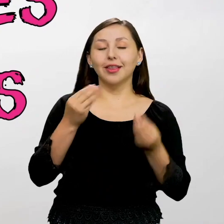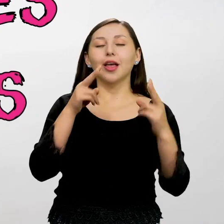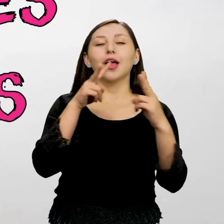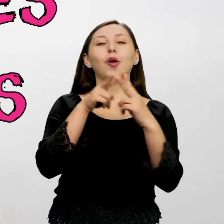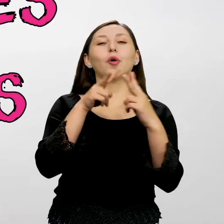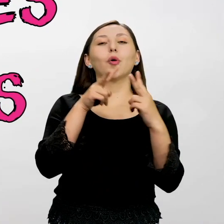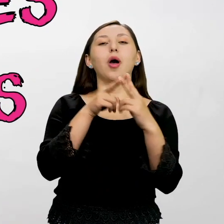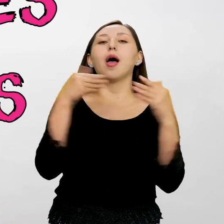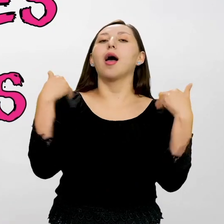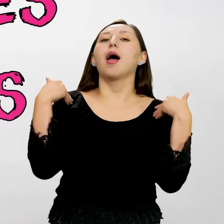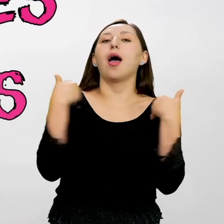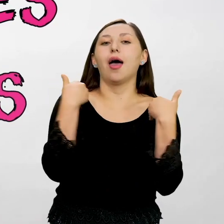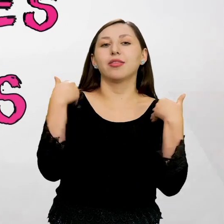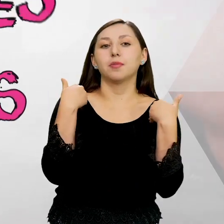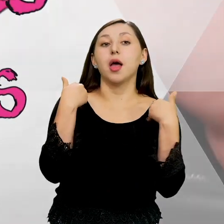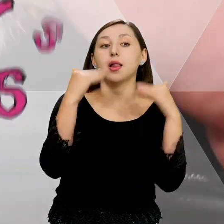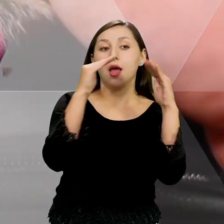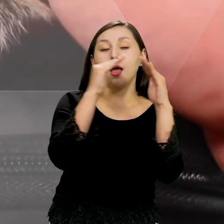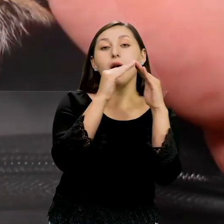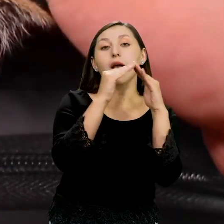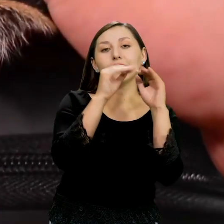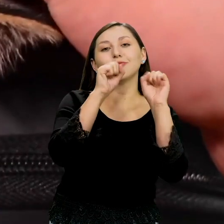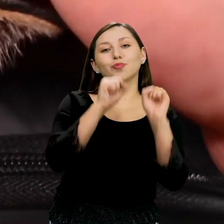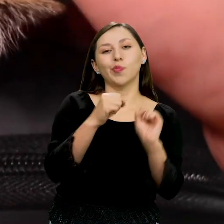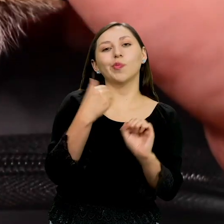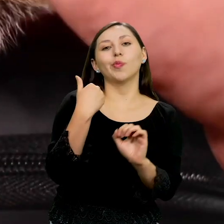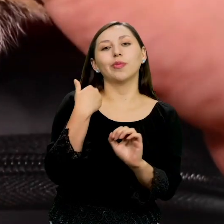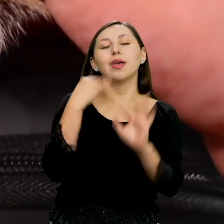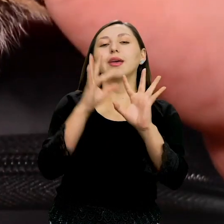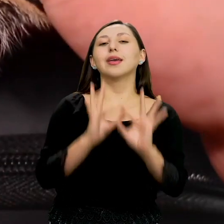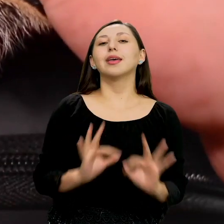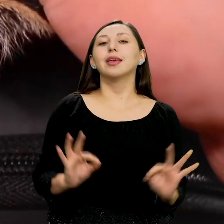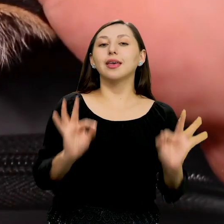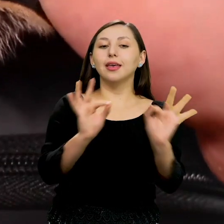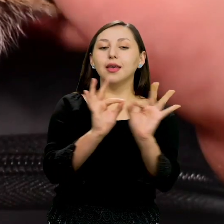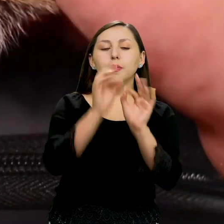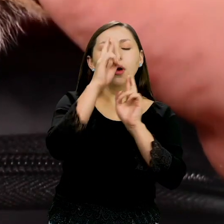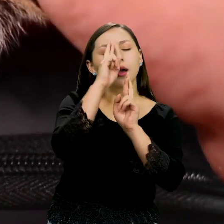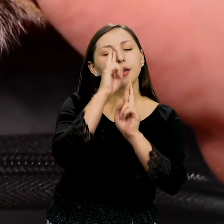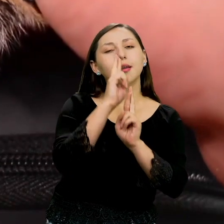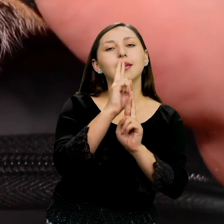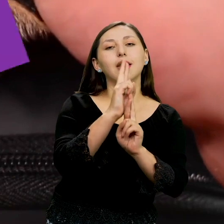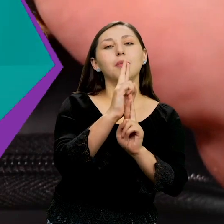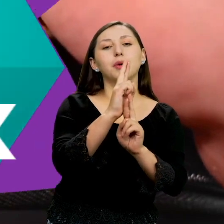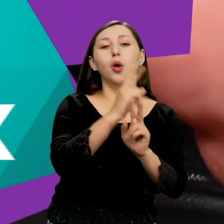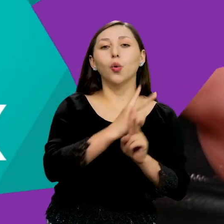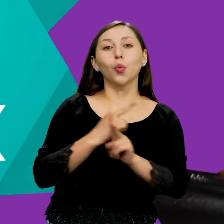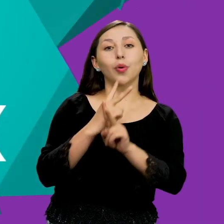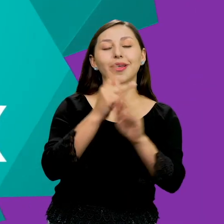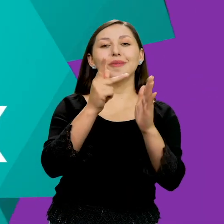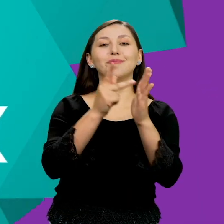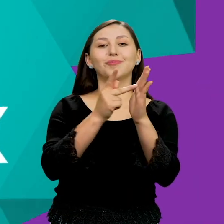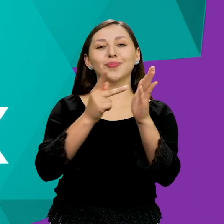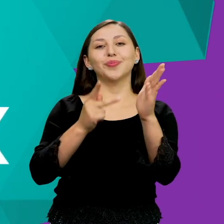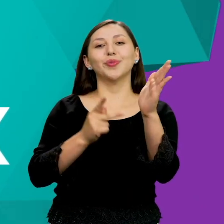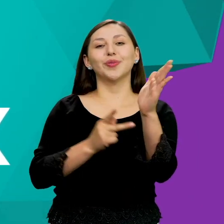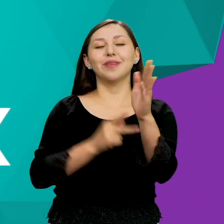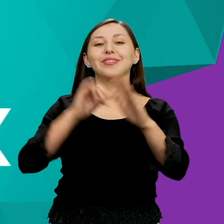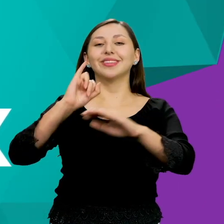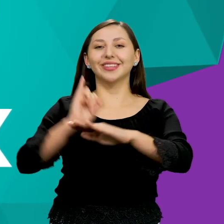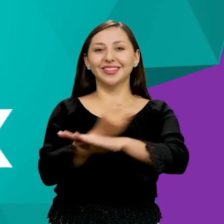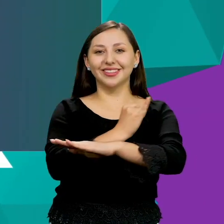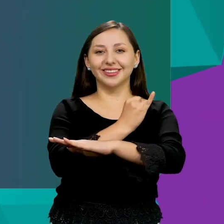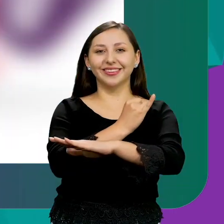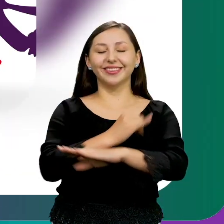un poco más a los animales domésticos Y aprenderemos lo importante que es respetarlos En este programa para educación